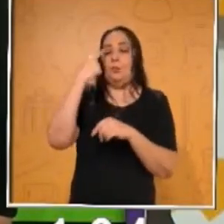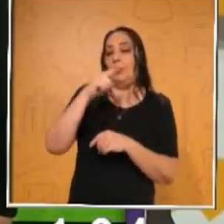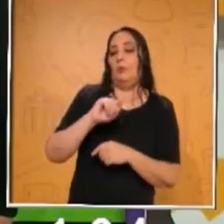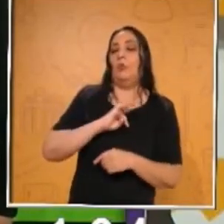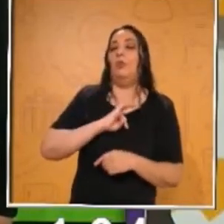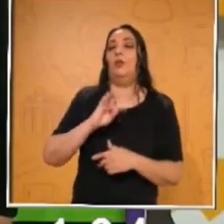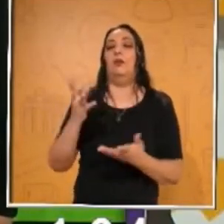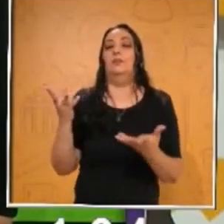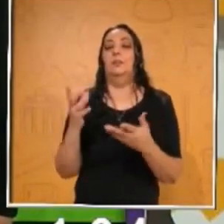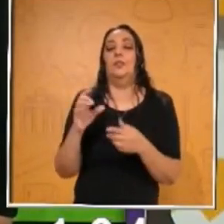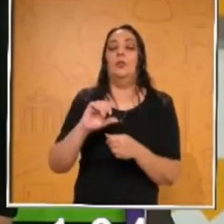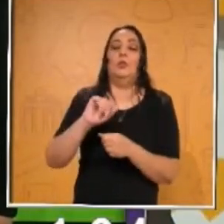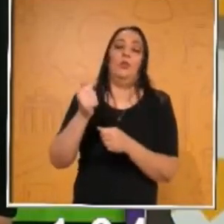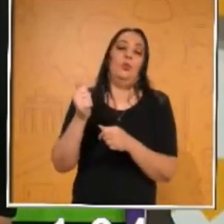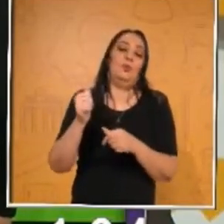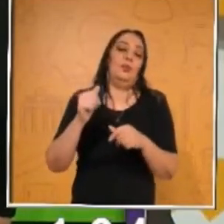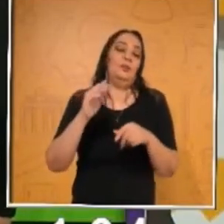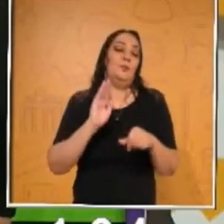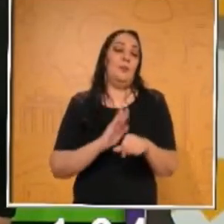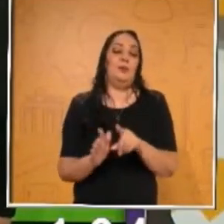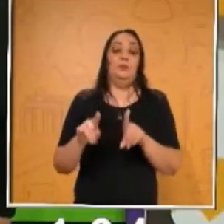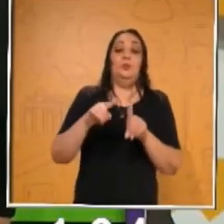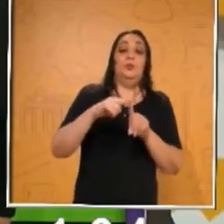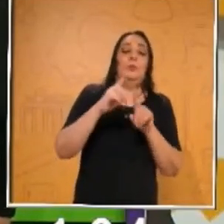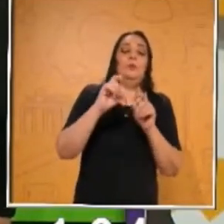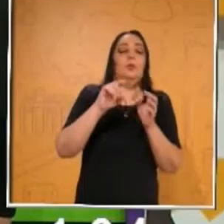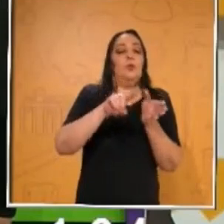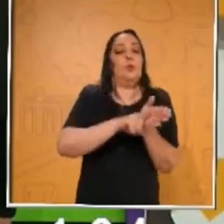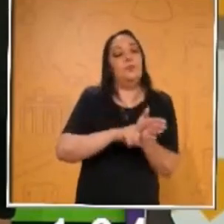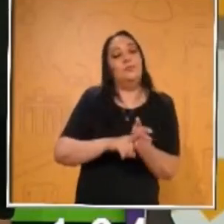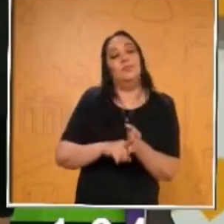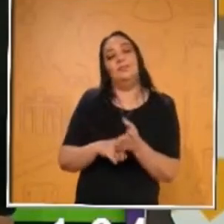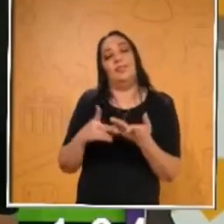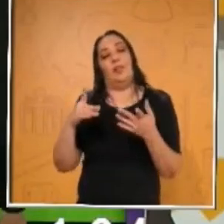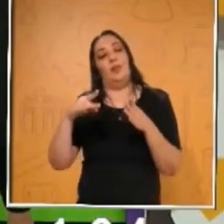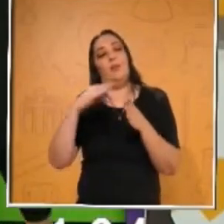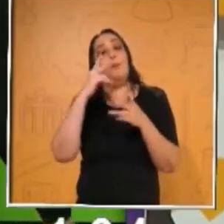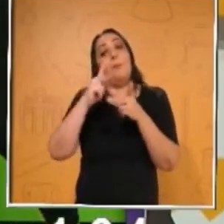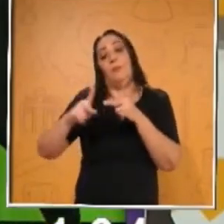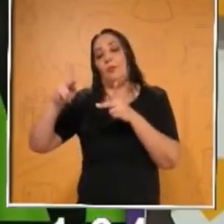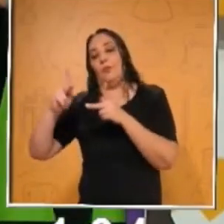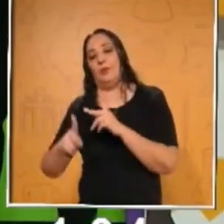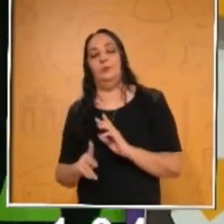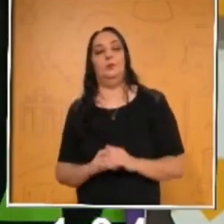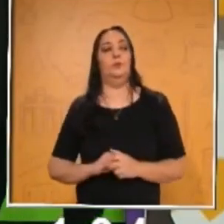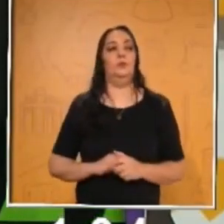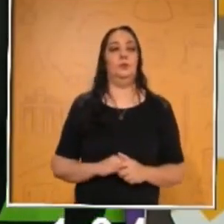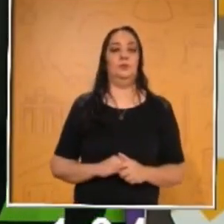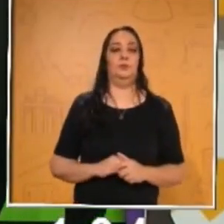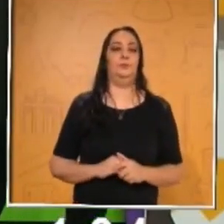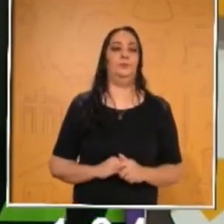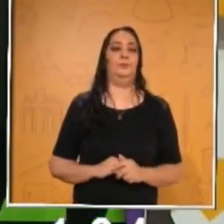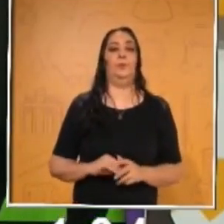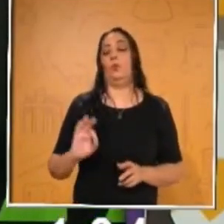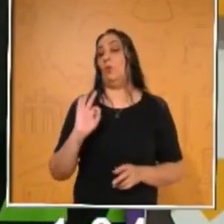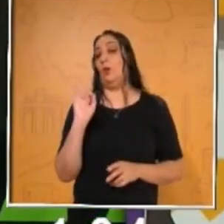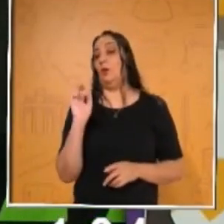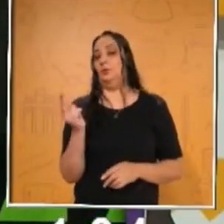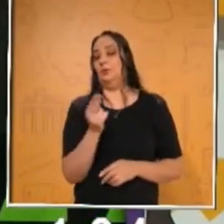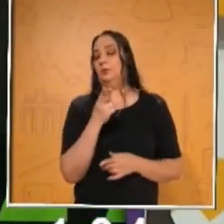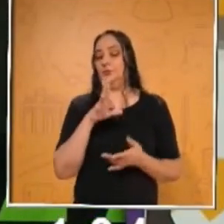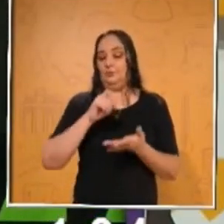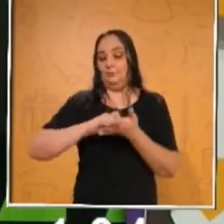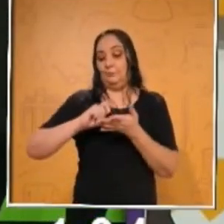actividades de fracción, ¿ok? Vamos con la siguiente. Ahora sí, espero que lo hayan anotado por ahí.